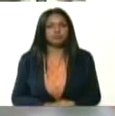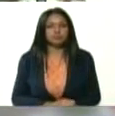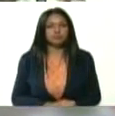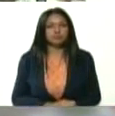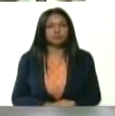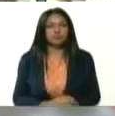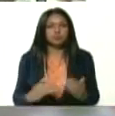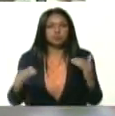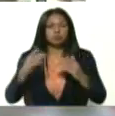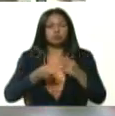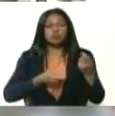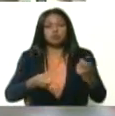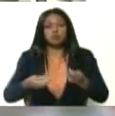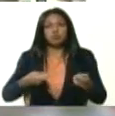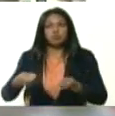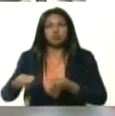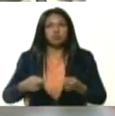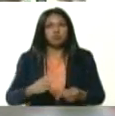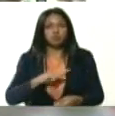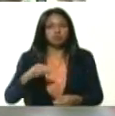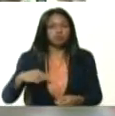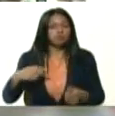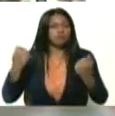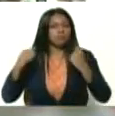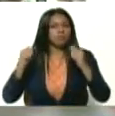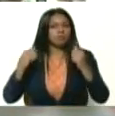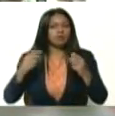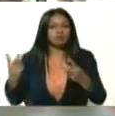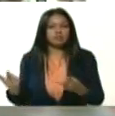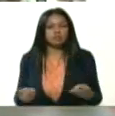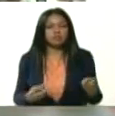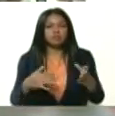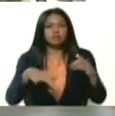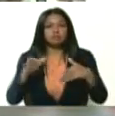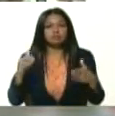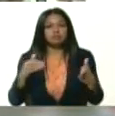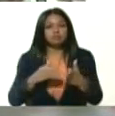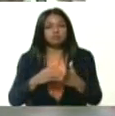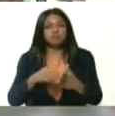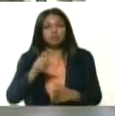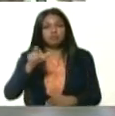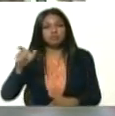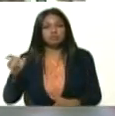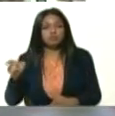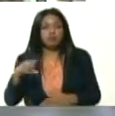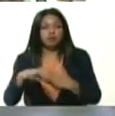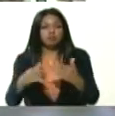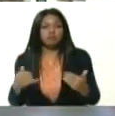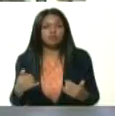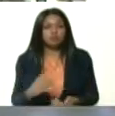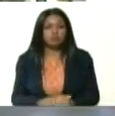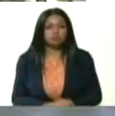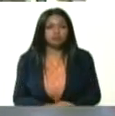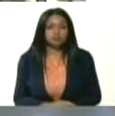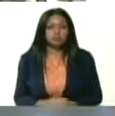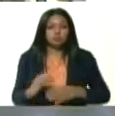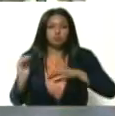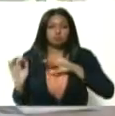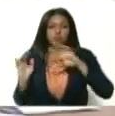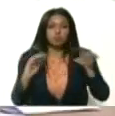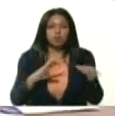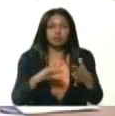Máximo control. Nosotros nos preparamos a recibir unas 15.000 personas compatriotas que llegaban